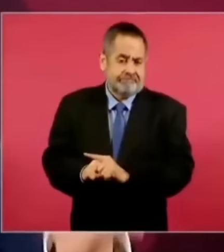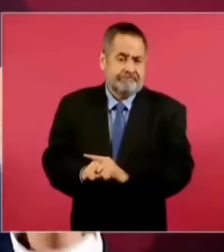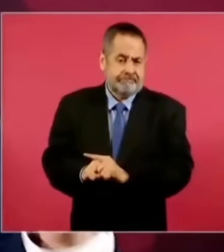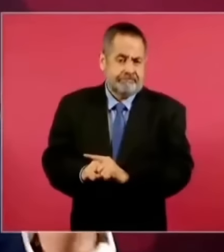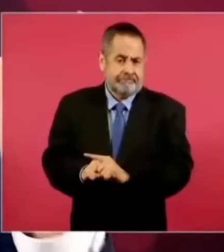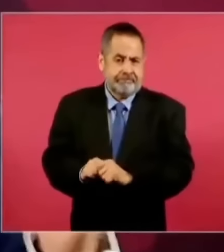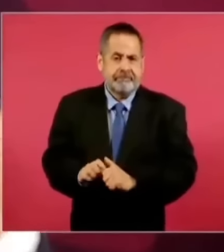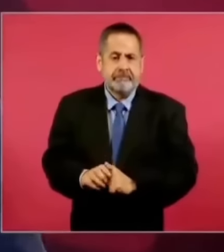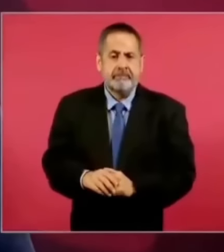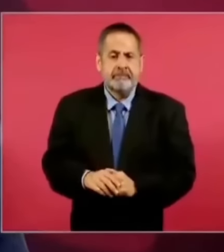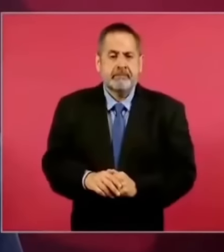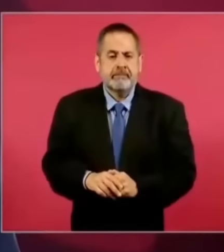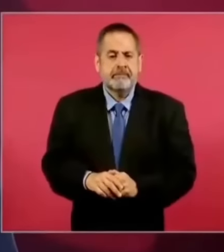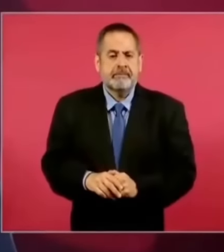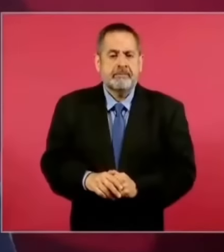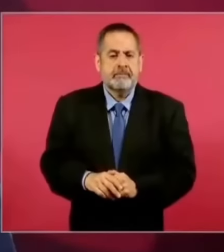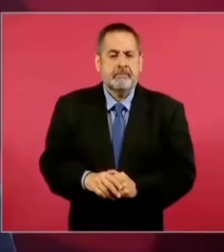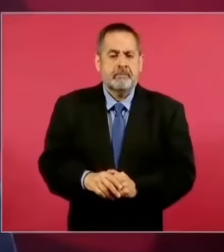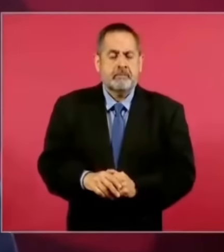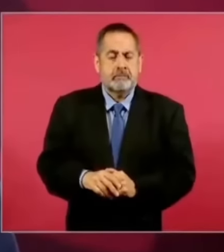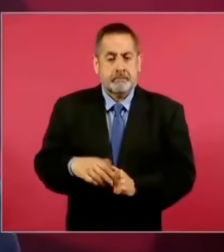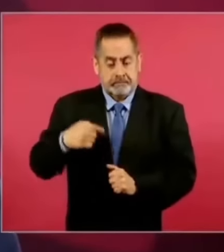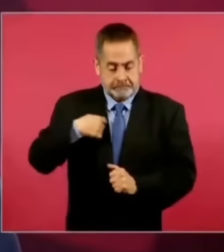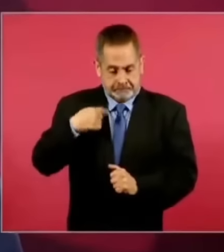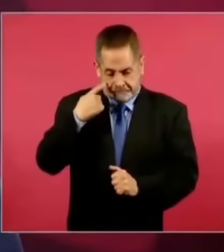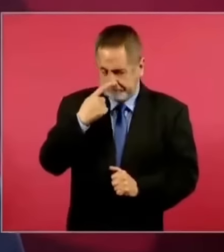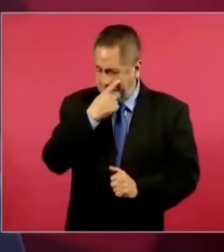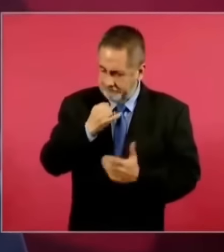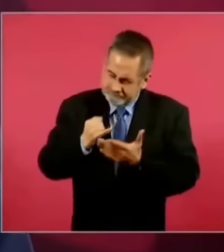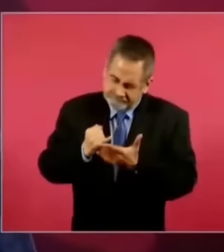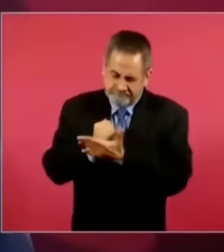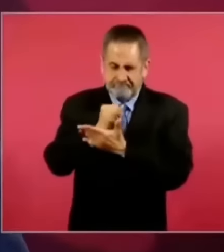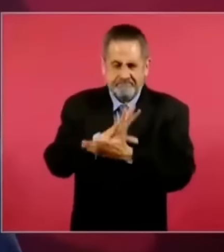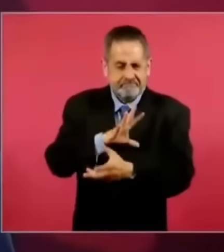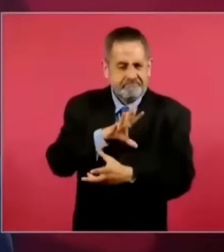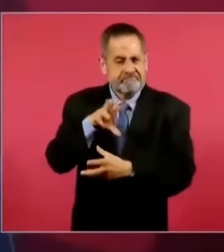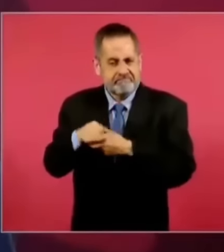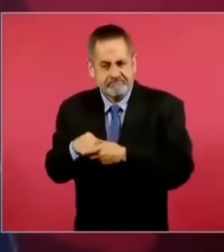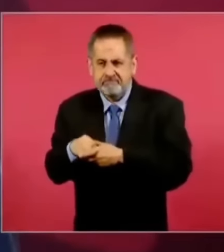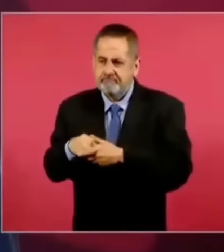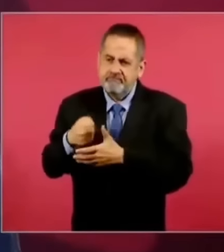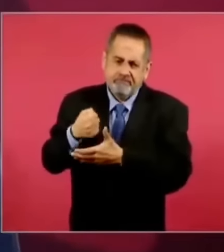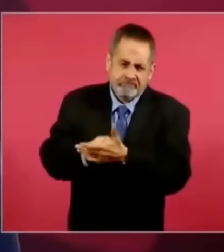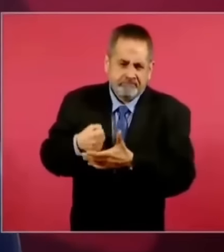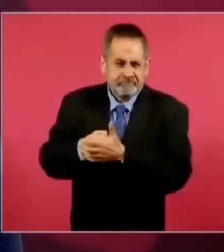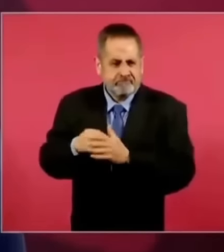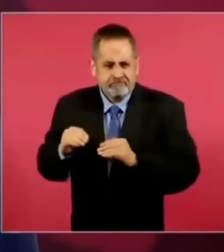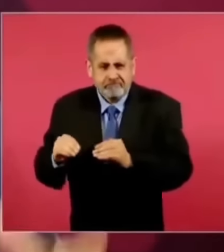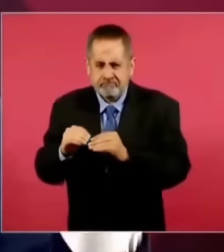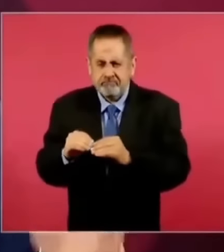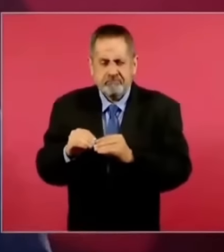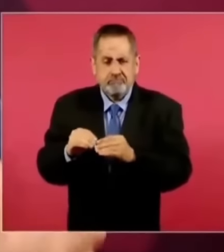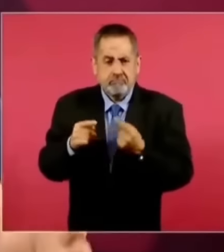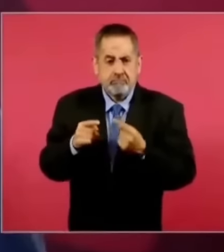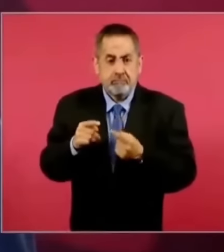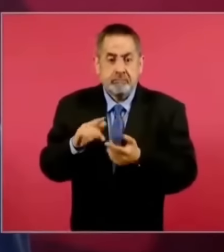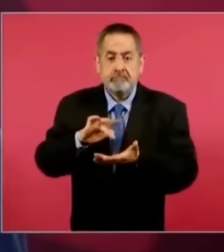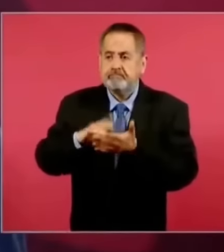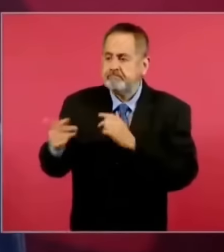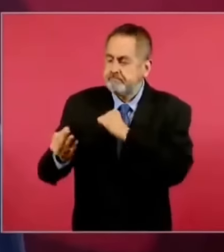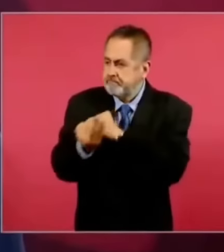Yo tomé la decisión de participar en la oposición por él.